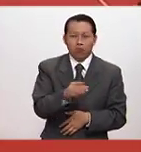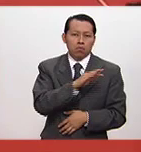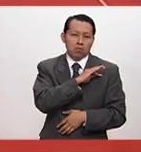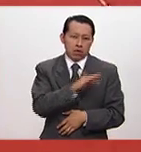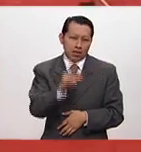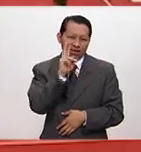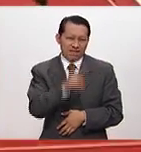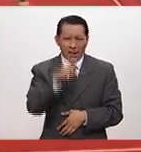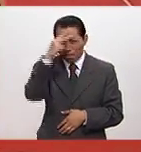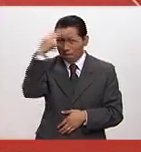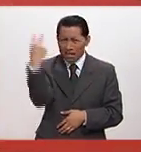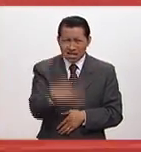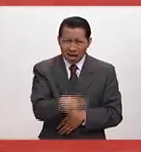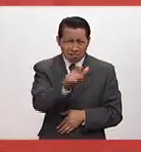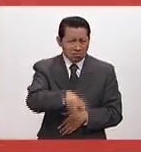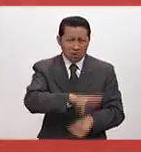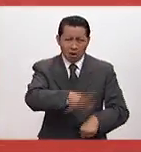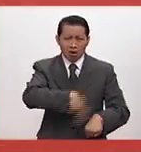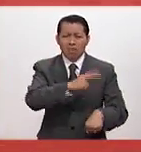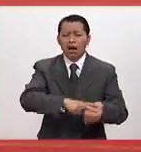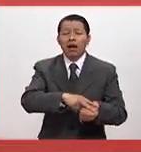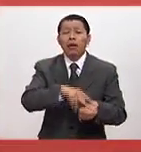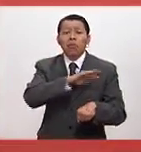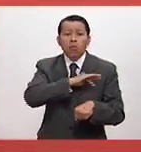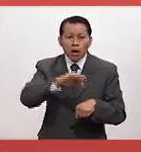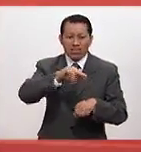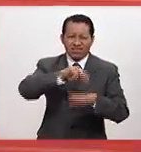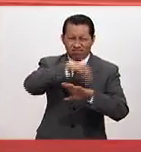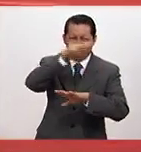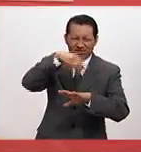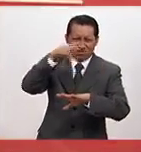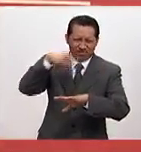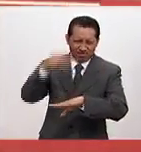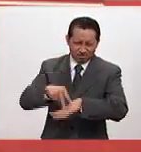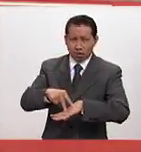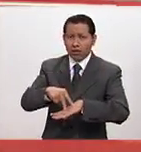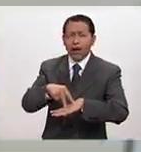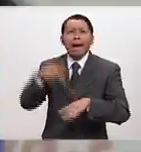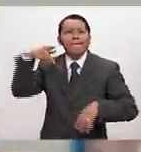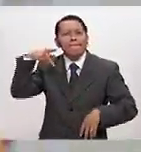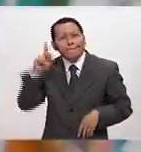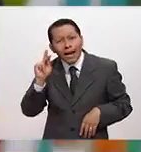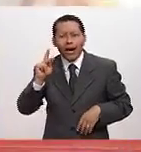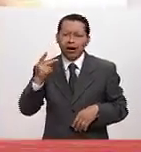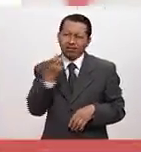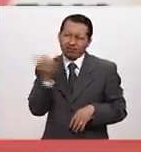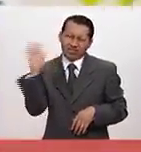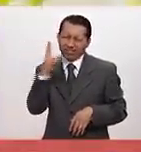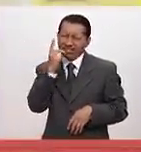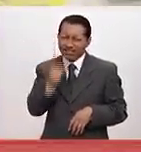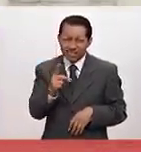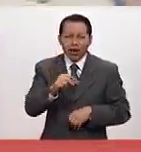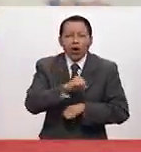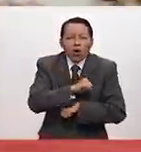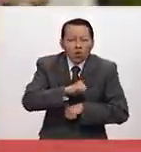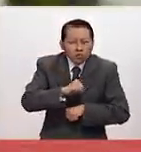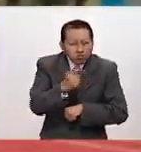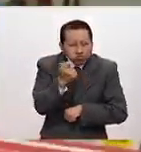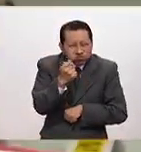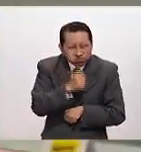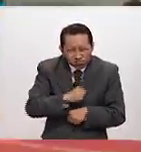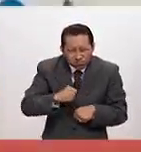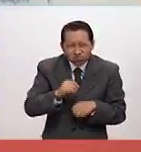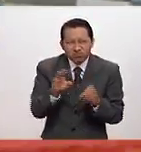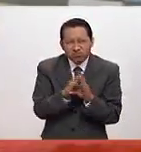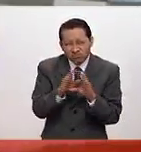de... una mexicana normal y es una gimnasta perfectamente. Sin embargo, todos los haters empezaron a atacarla, que hubo un sobrepeso, que ya sabes que sí